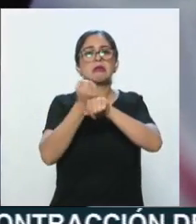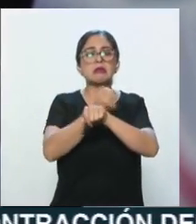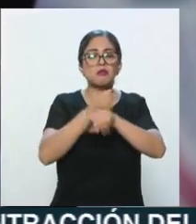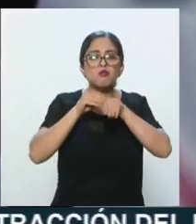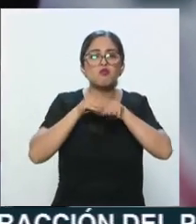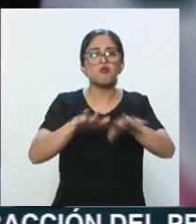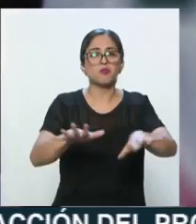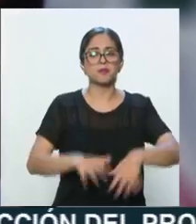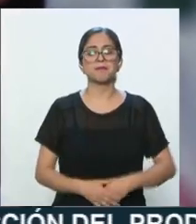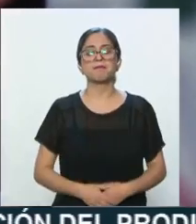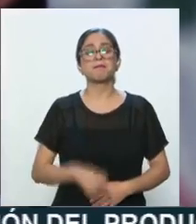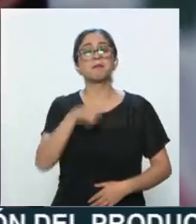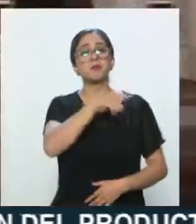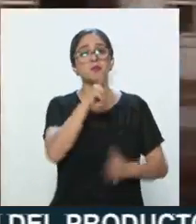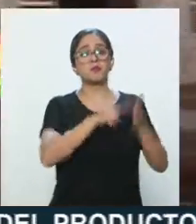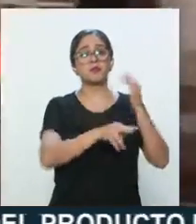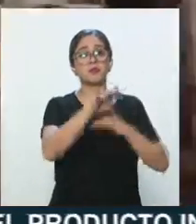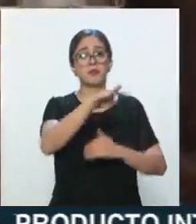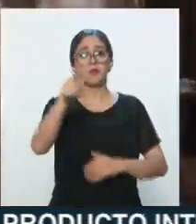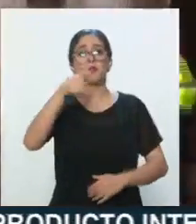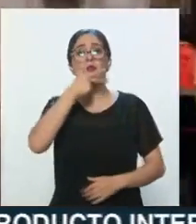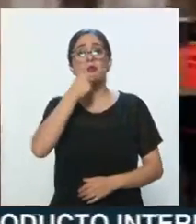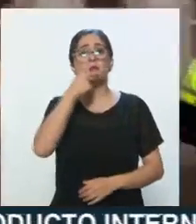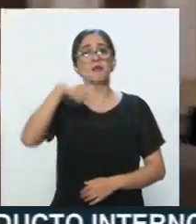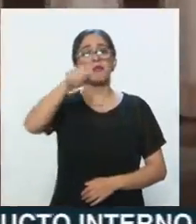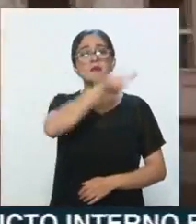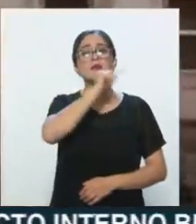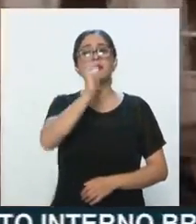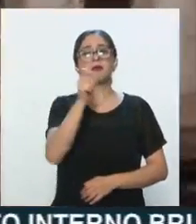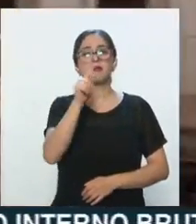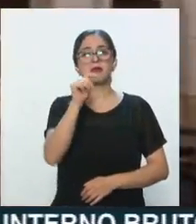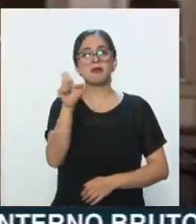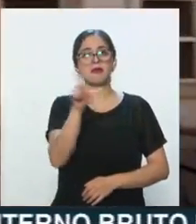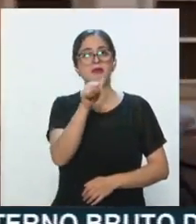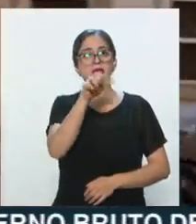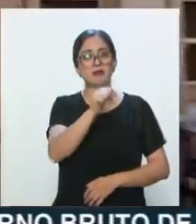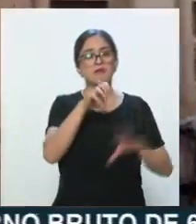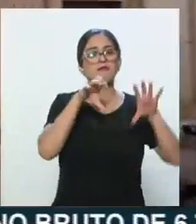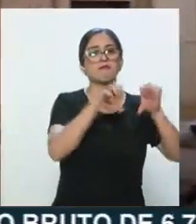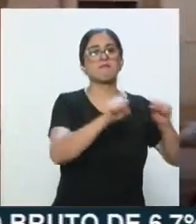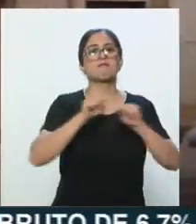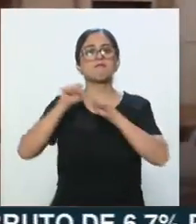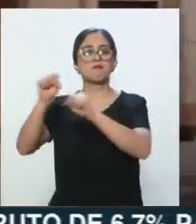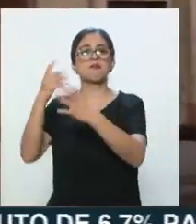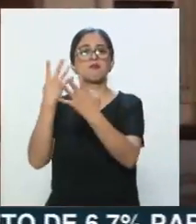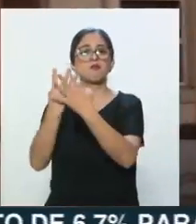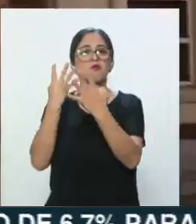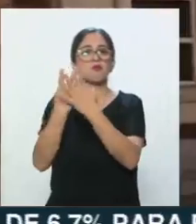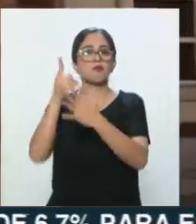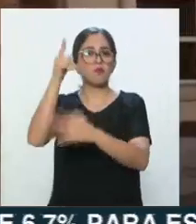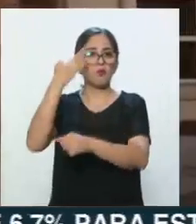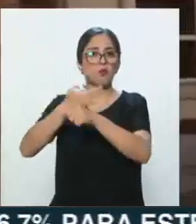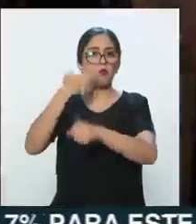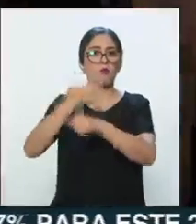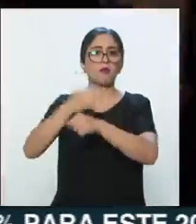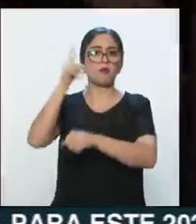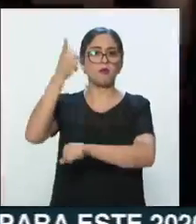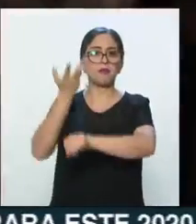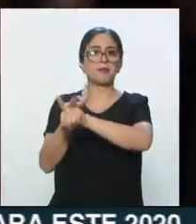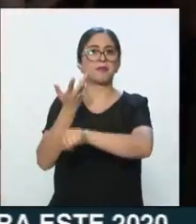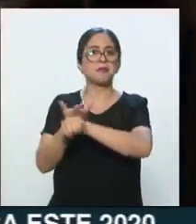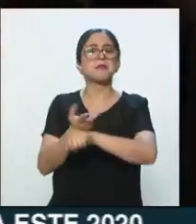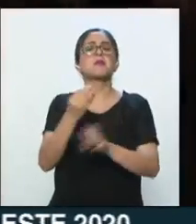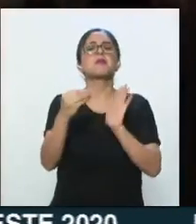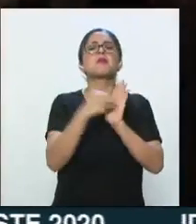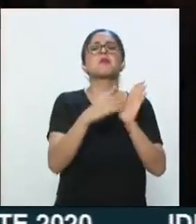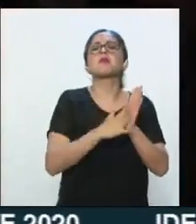2019, García Luna fue arrestado en la localidad de Crapevine, en Texas, y desde entonces se encuentra preso en Estados Unidos. Entre los